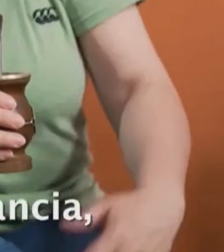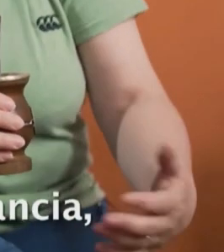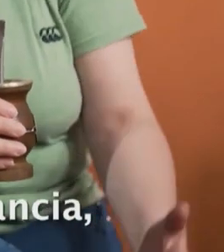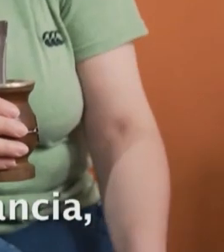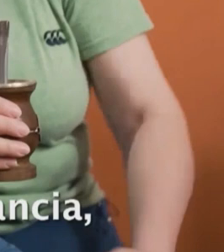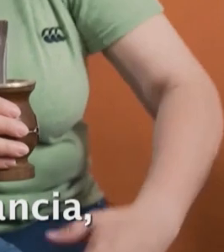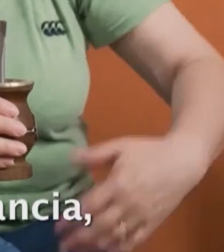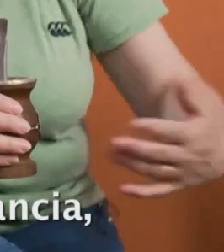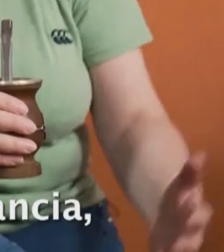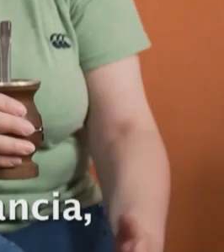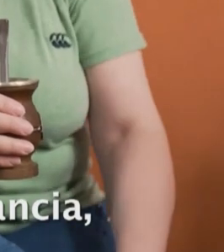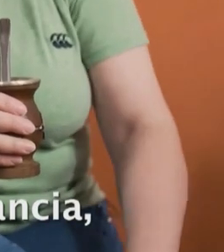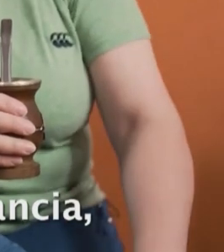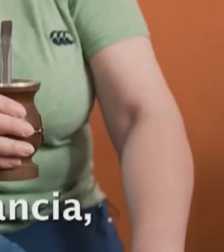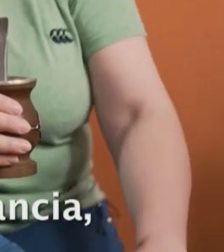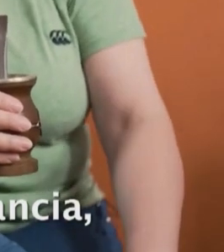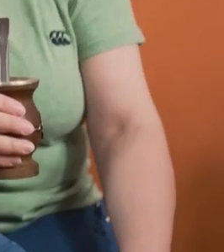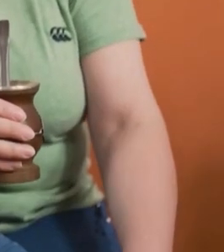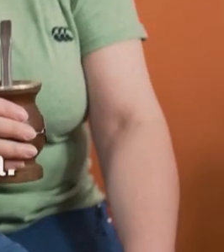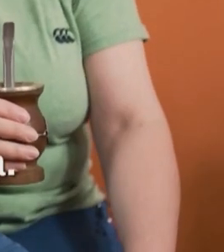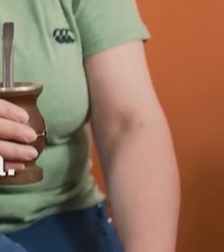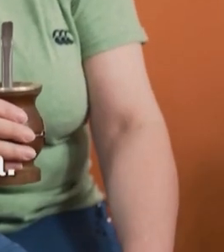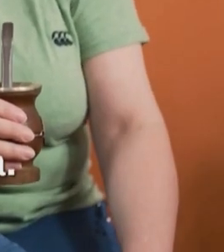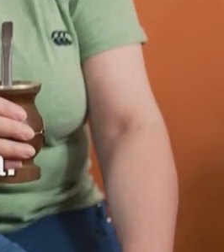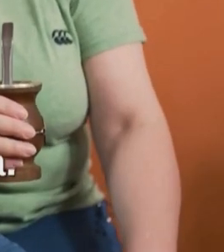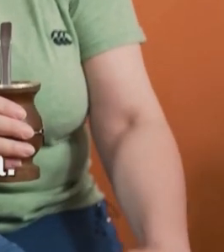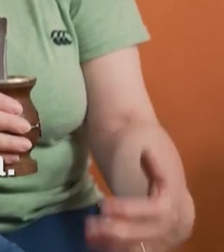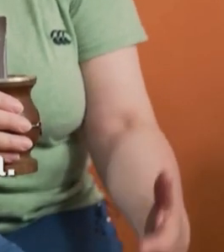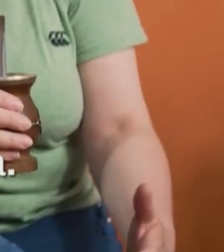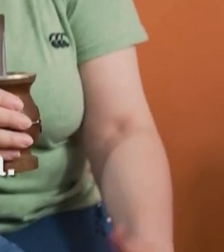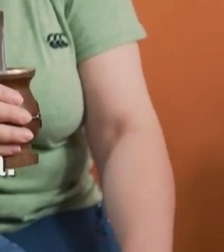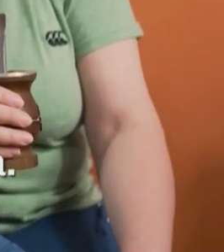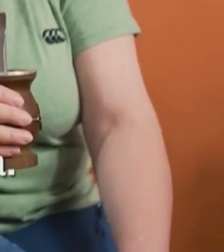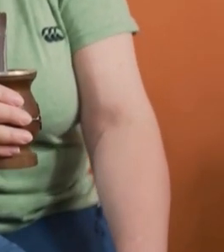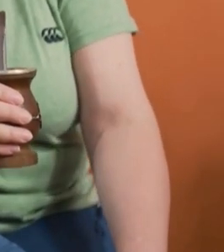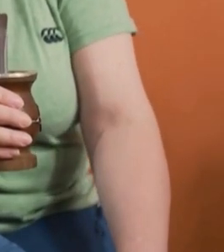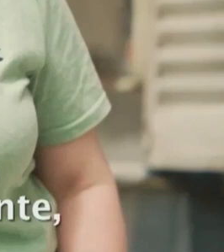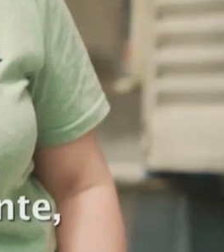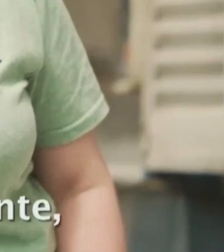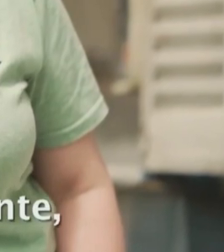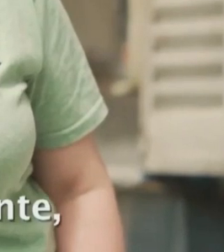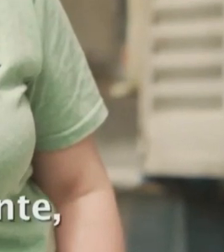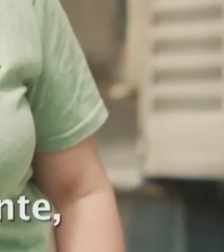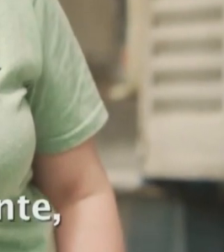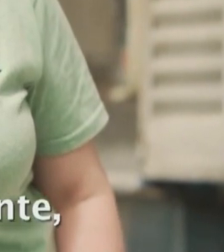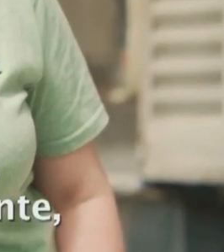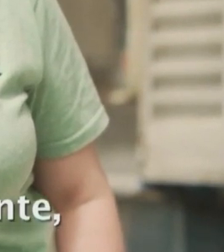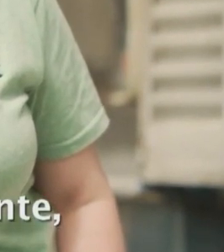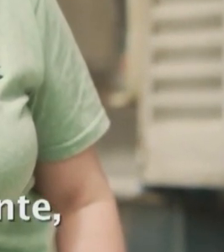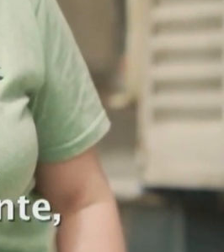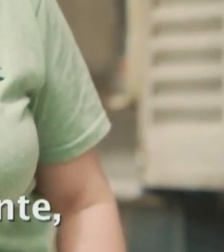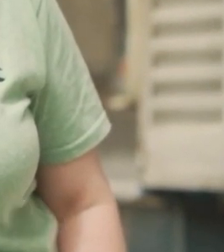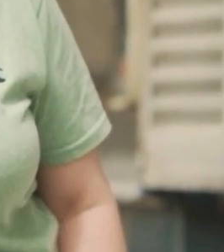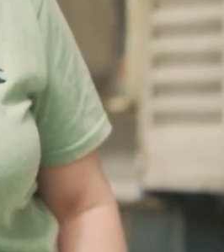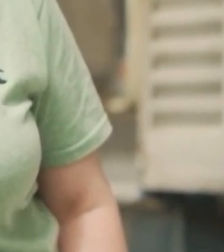que yo ya era grande, que ya tenía años de militancia, sí recibí mucha violencia. Nos decían enfermos, nos ponían